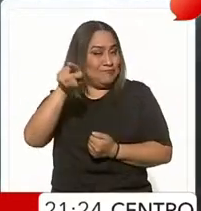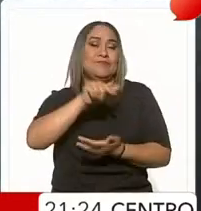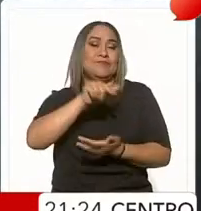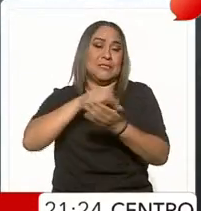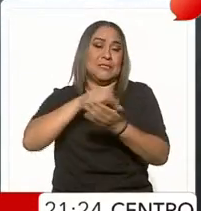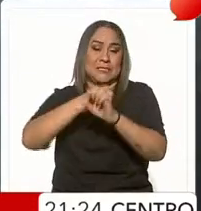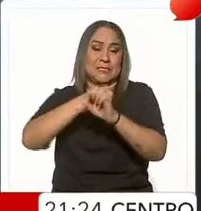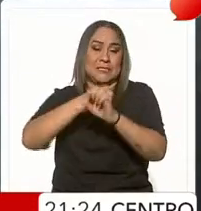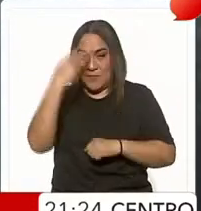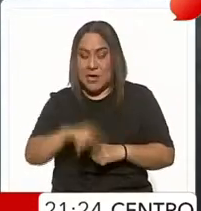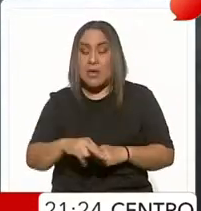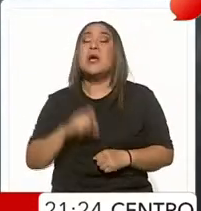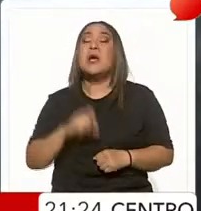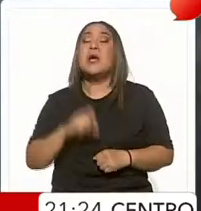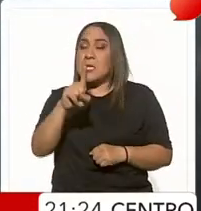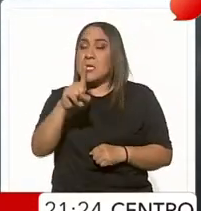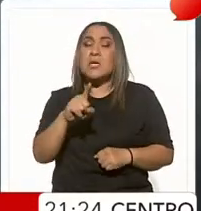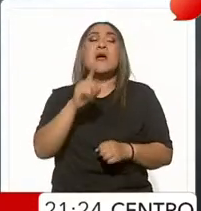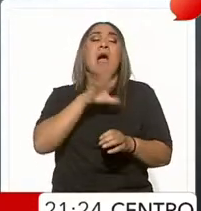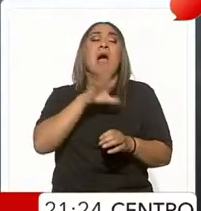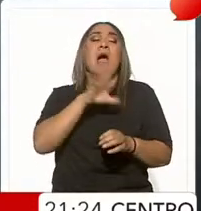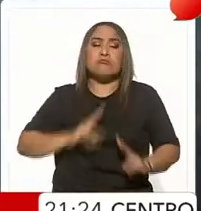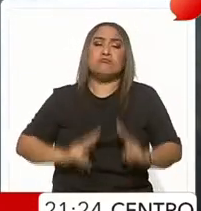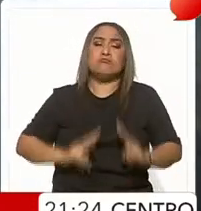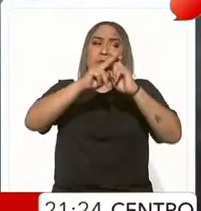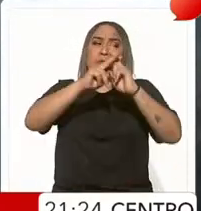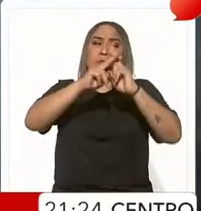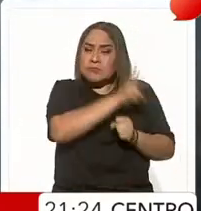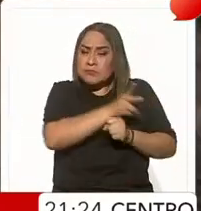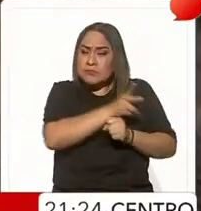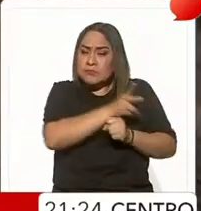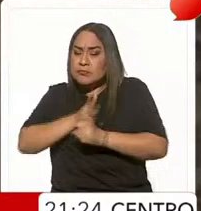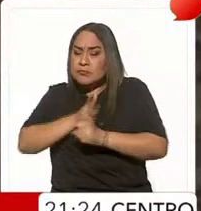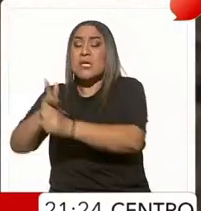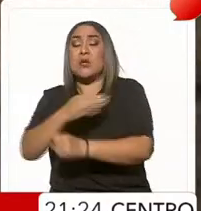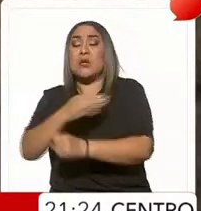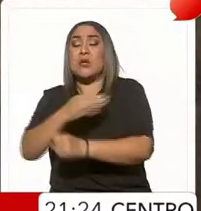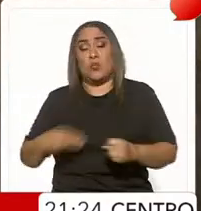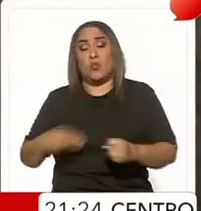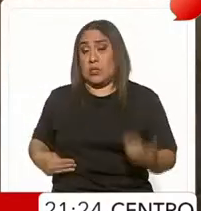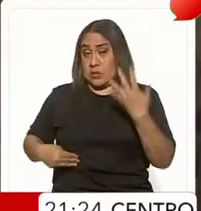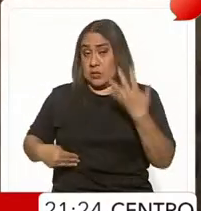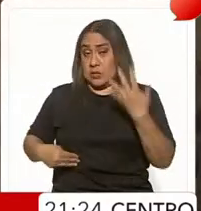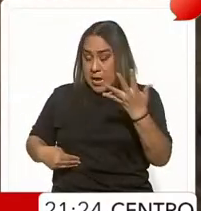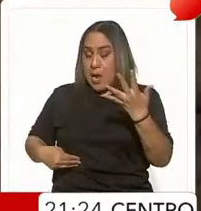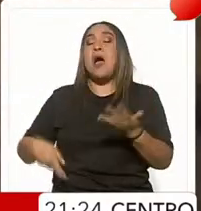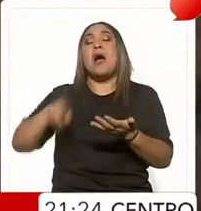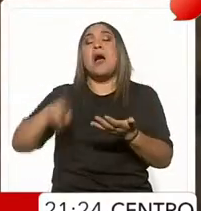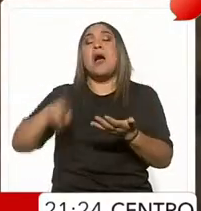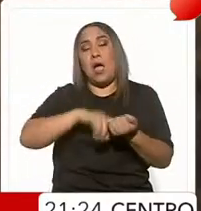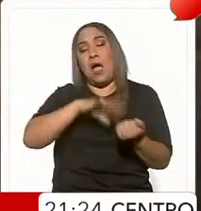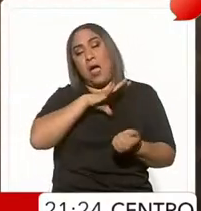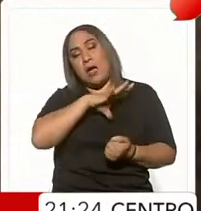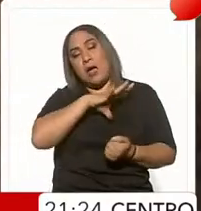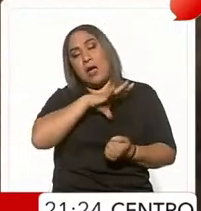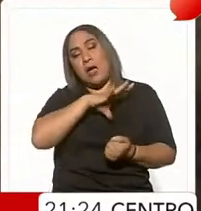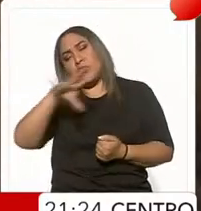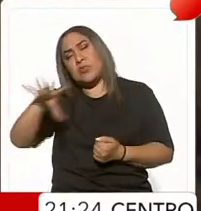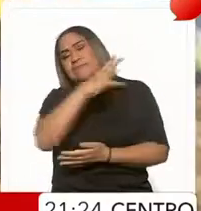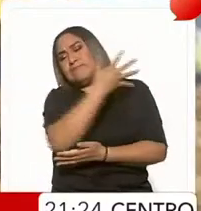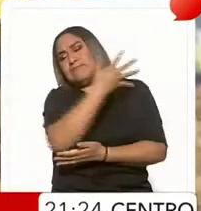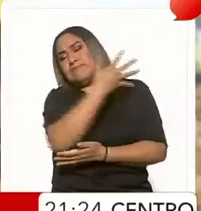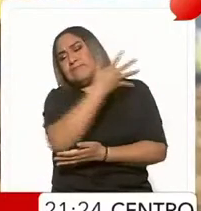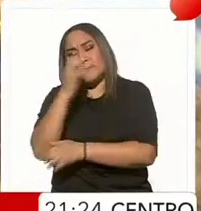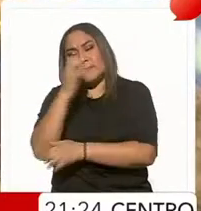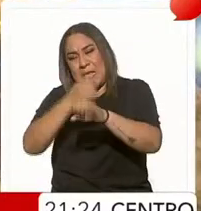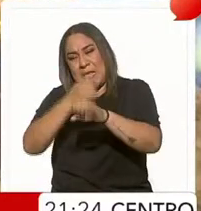Además, se instalan torres de videovigilancia en los cinco municipios que albergan las principales zonas boscosas del Estado de México